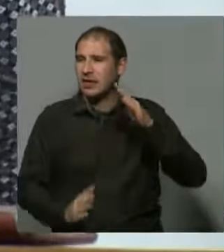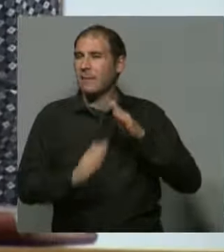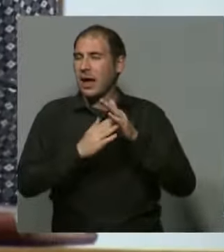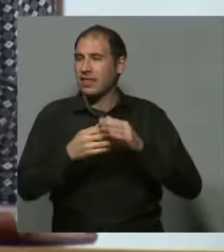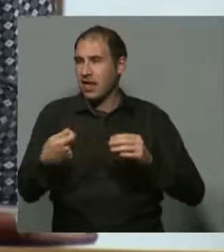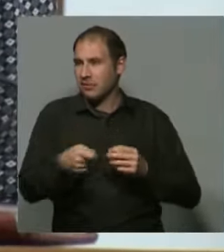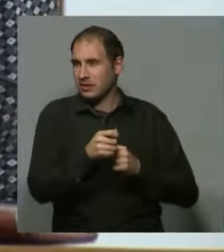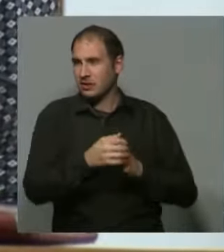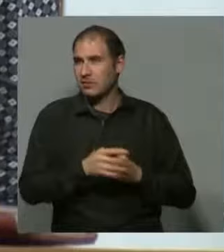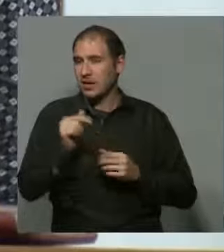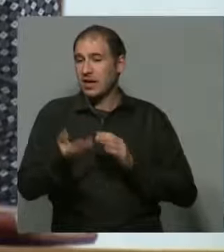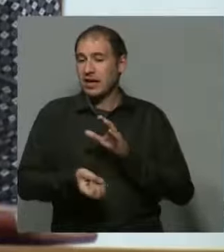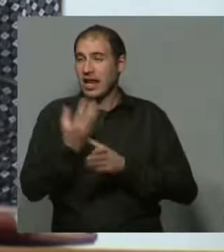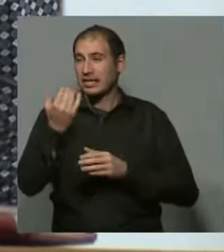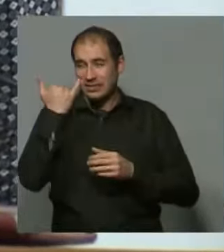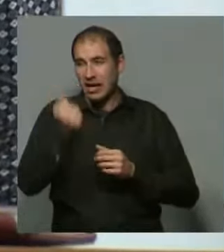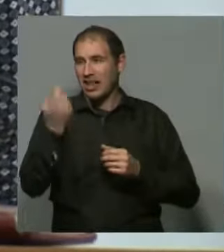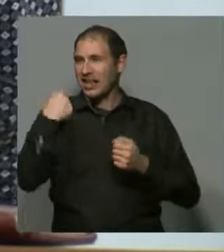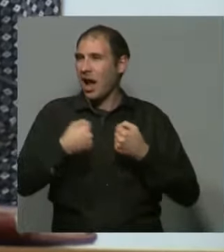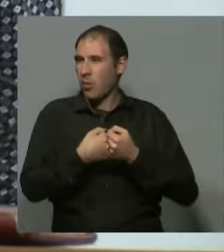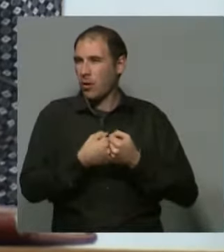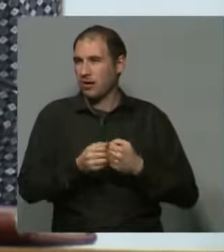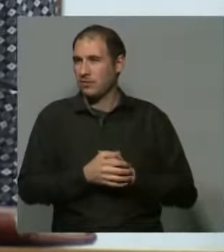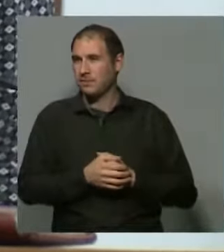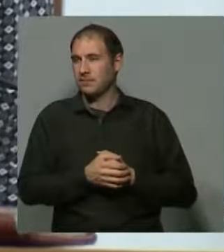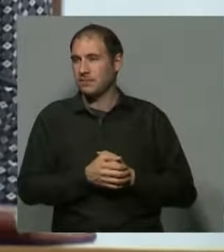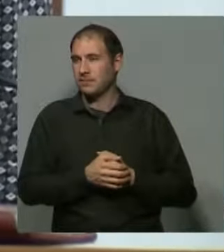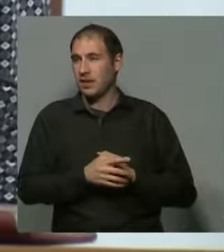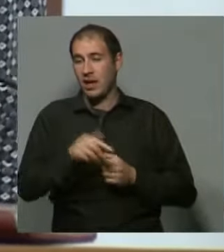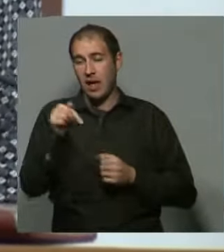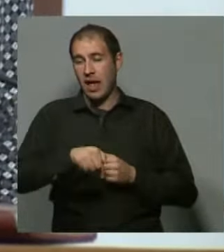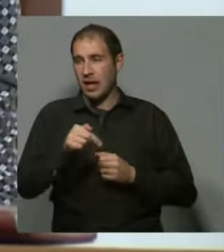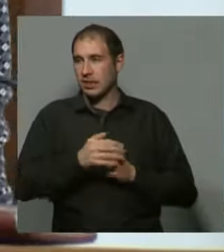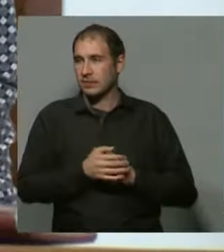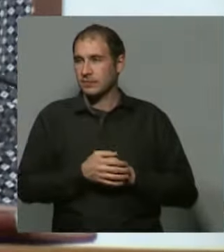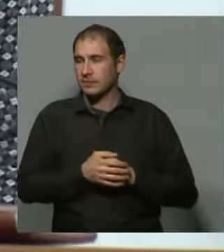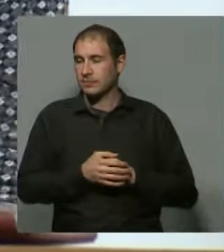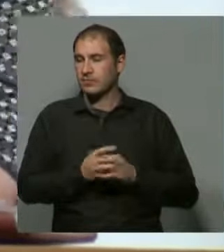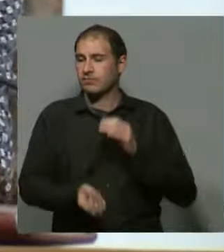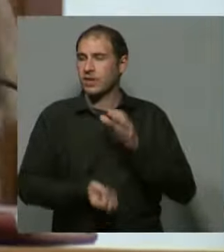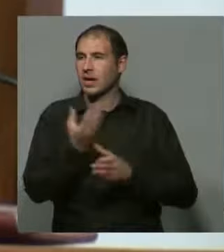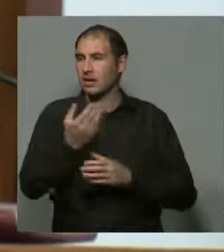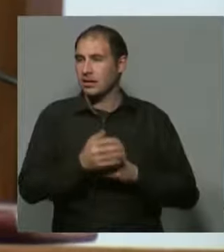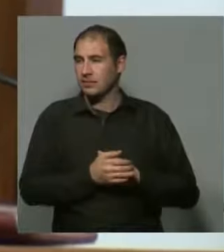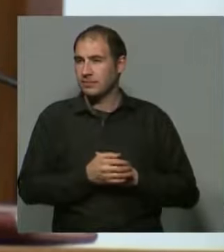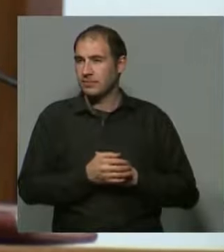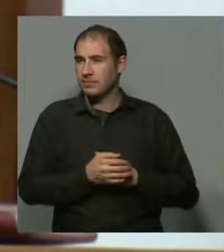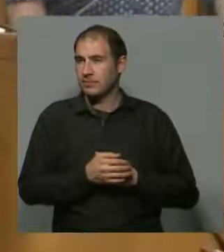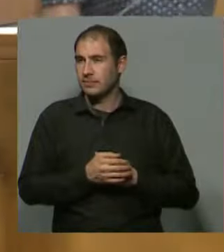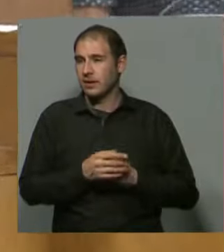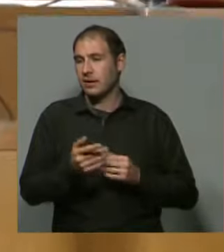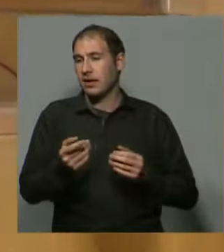administrativa que ya estaba creada por acordada y que justamente acá se crea para